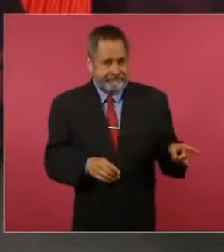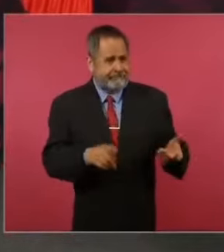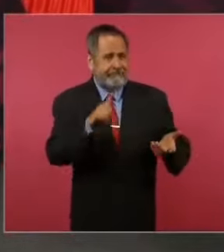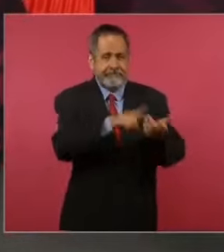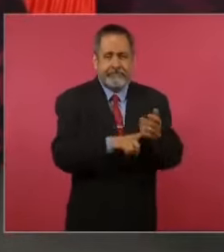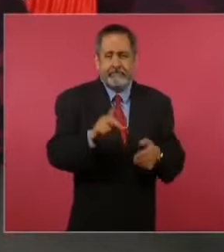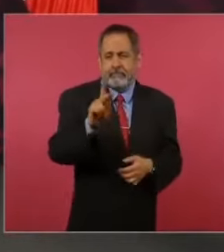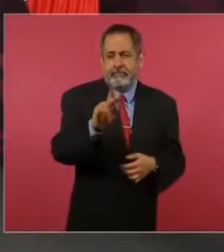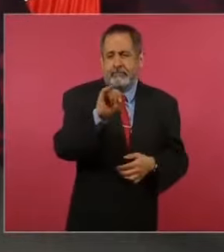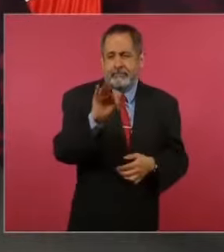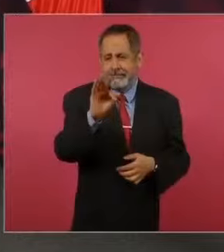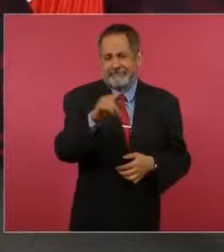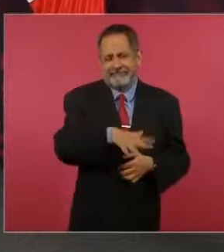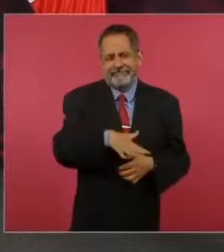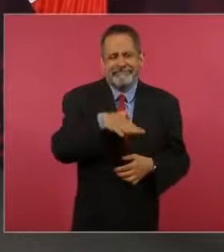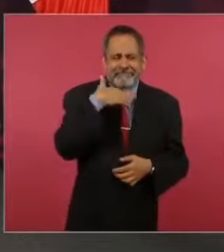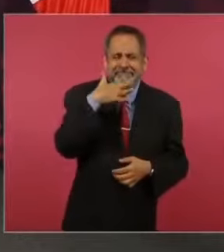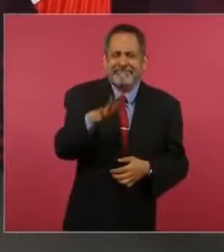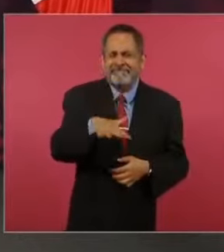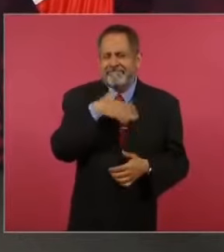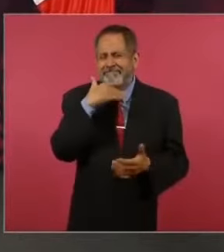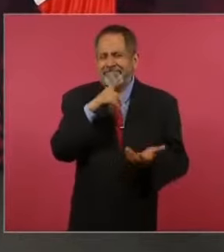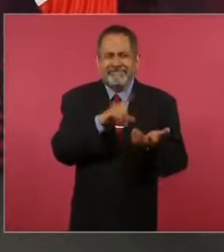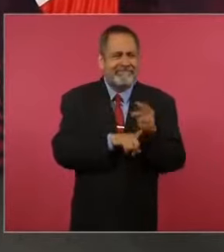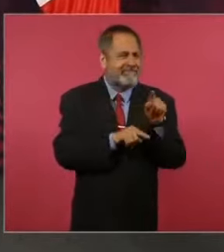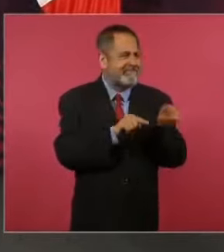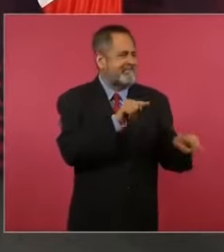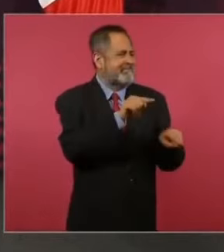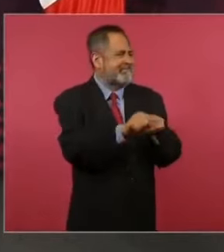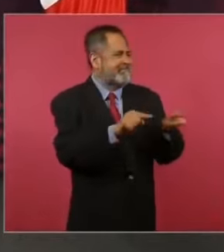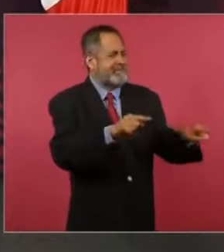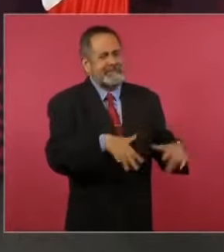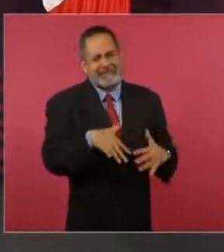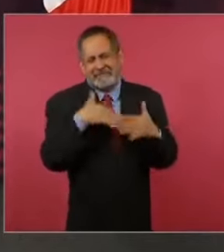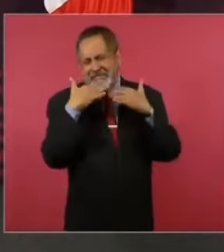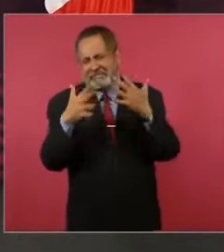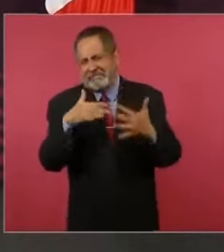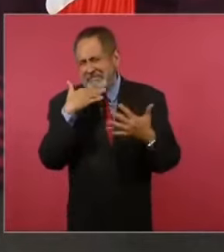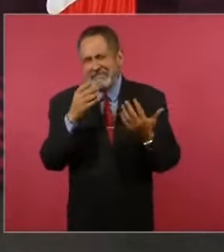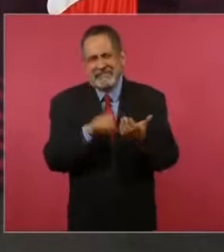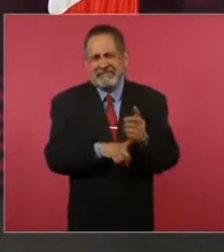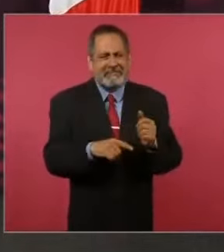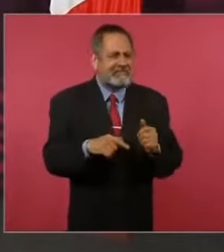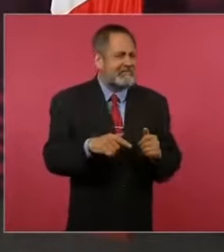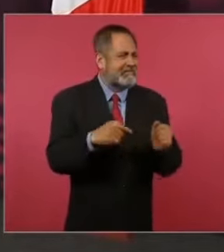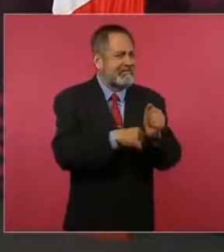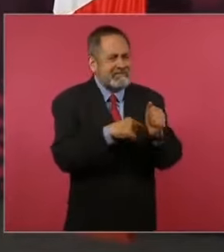corrupción en el Poder Judicial, mucha, mucha corrupción.